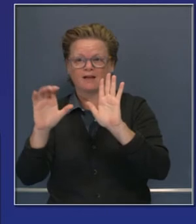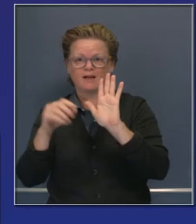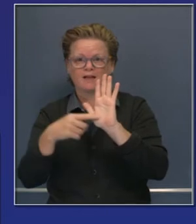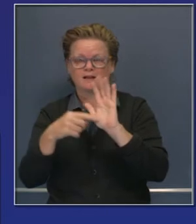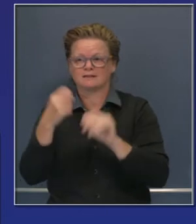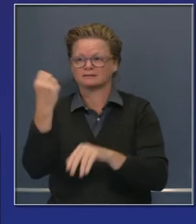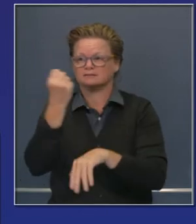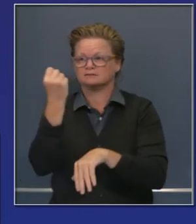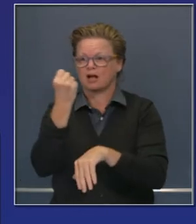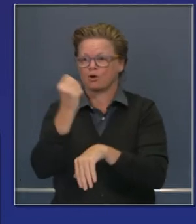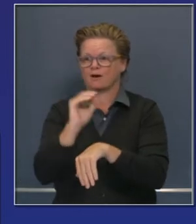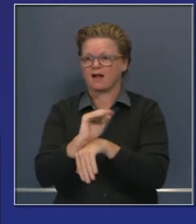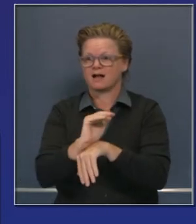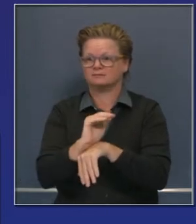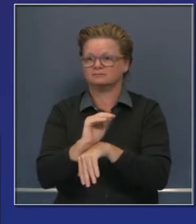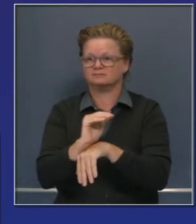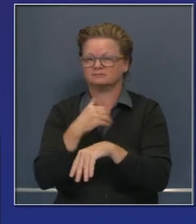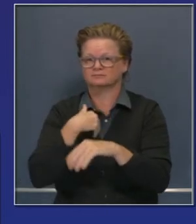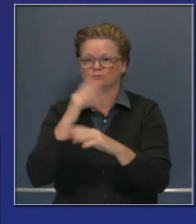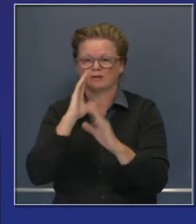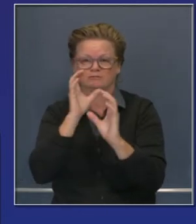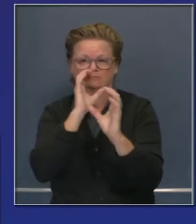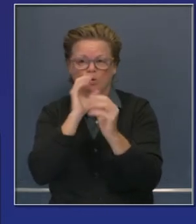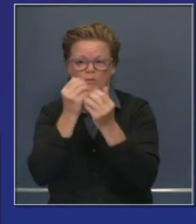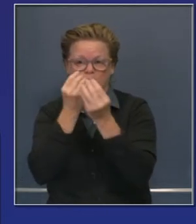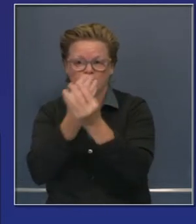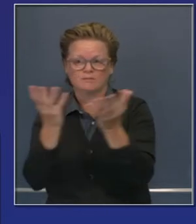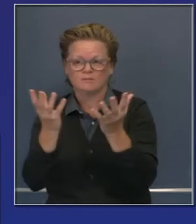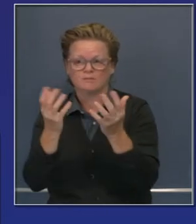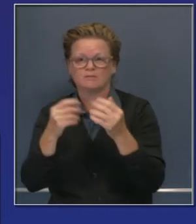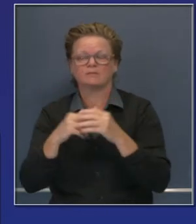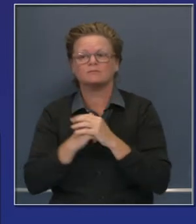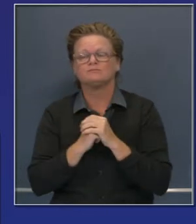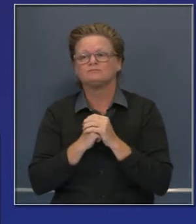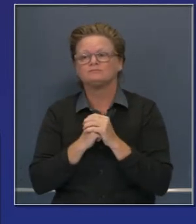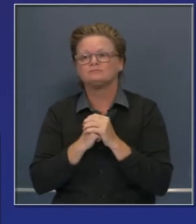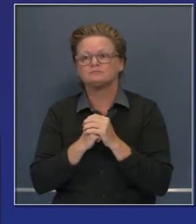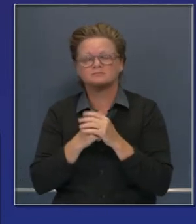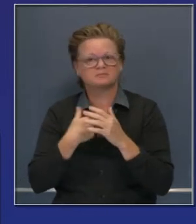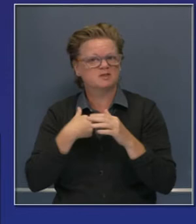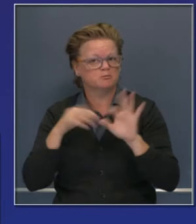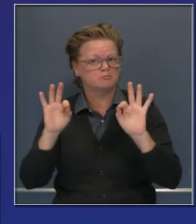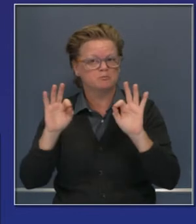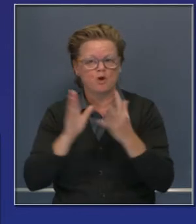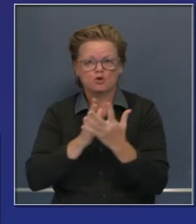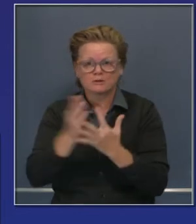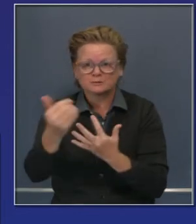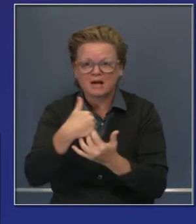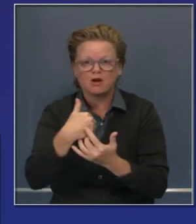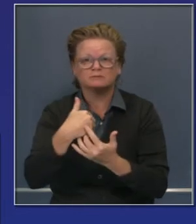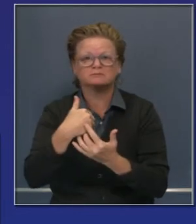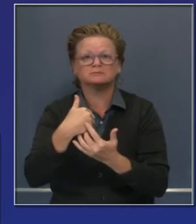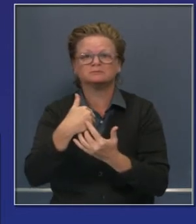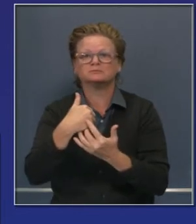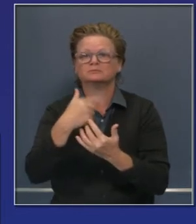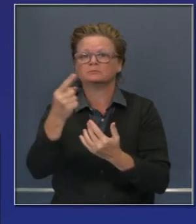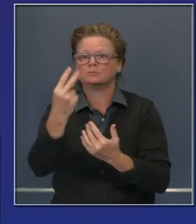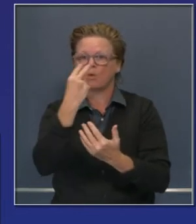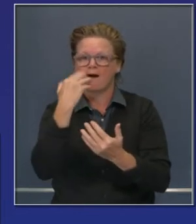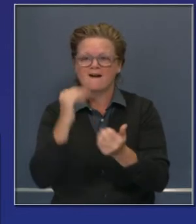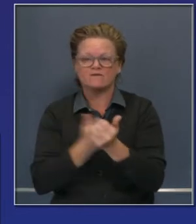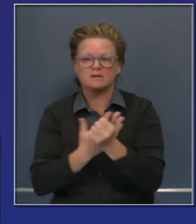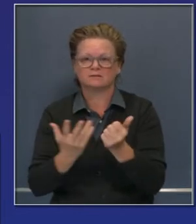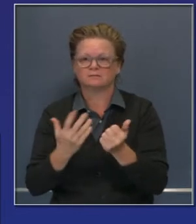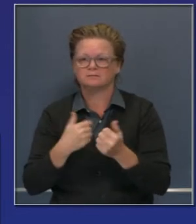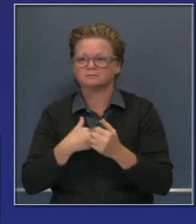se difundió el sábado en la noche, pero dijimos que seguiríamos adelante proporcionando esta información de forma transparente. Ya lo hemos hecho. Como consecuencia,